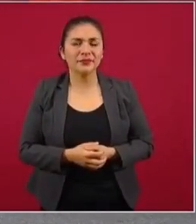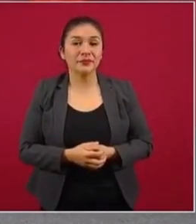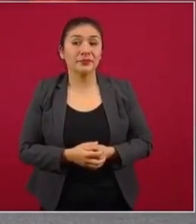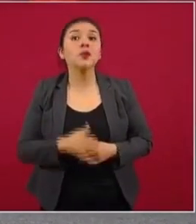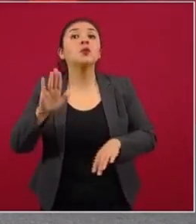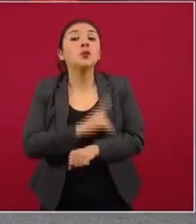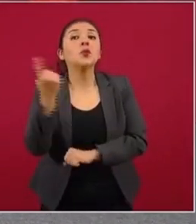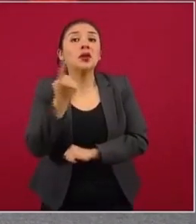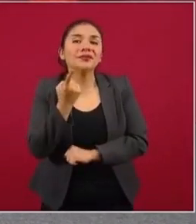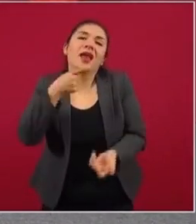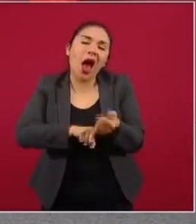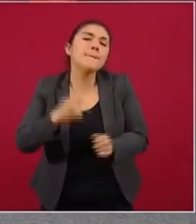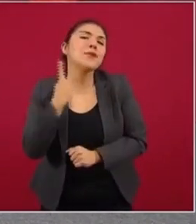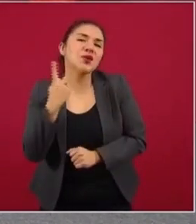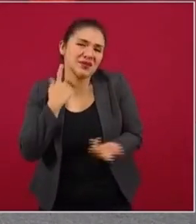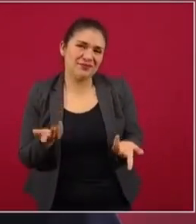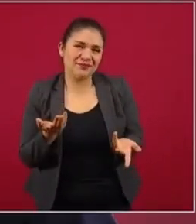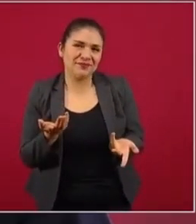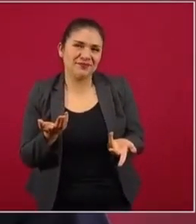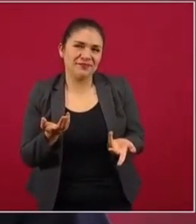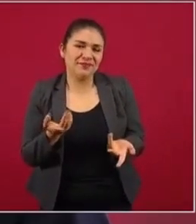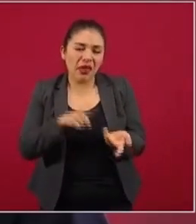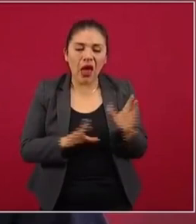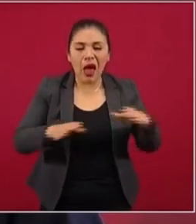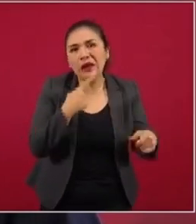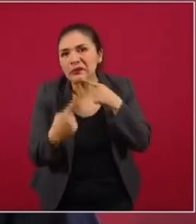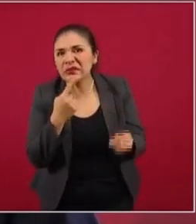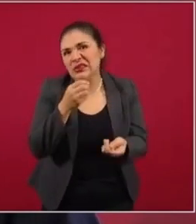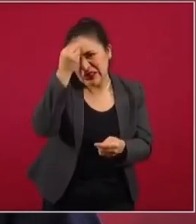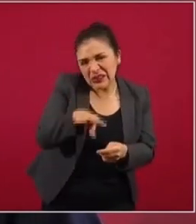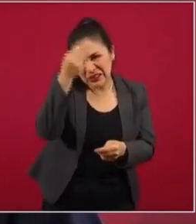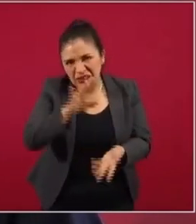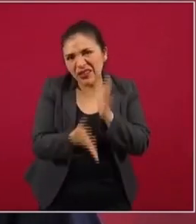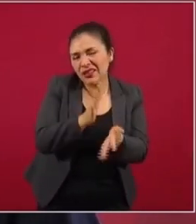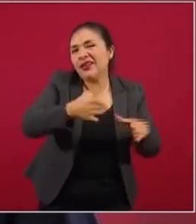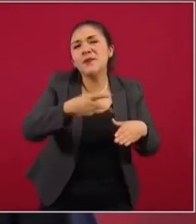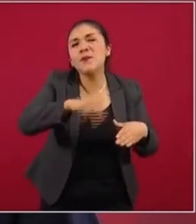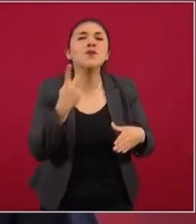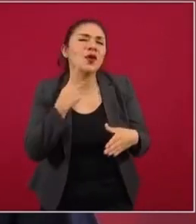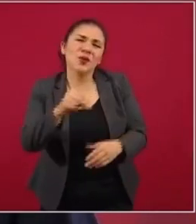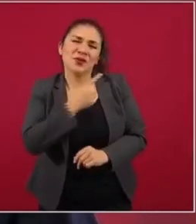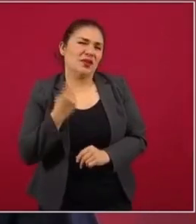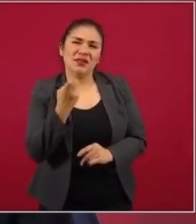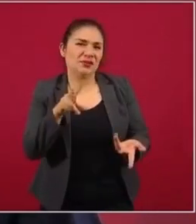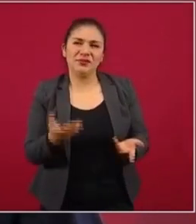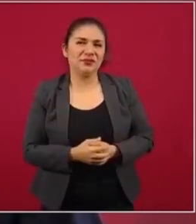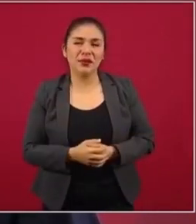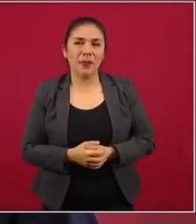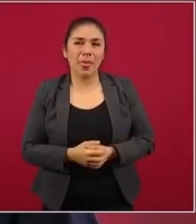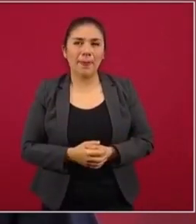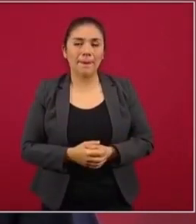Y todo por la cuestión política, por la politiquería. Entonces, no debe de ser así.